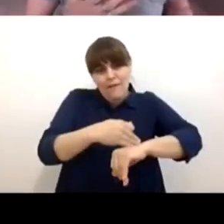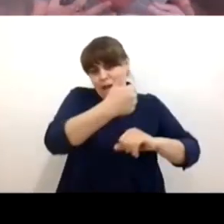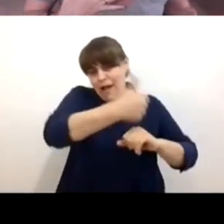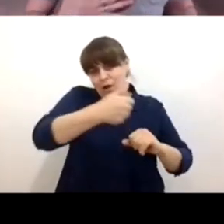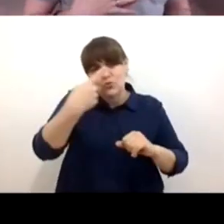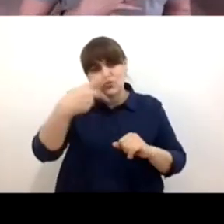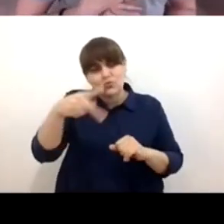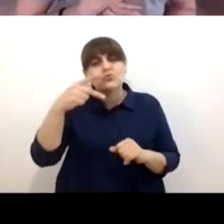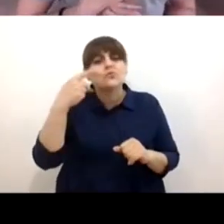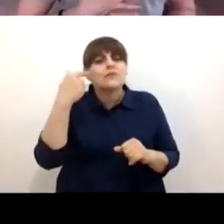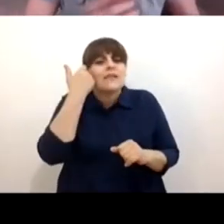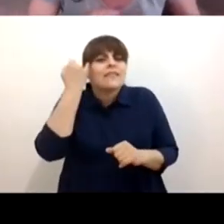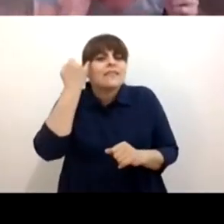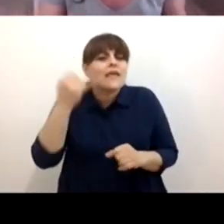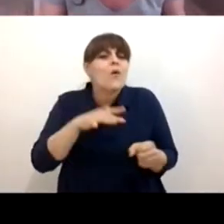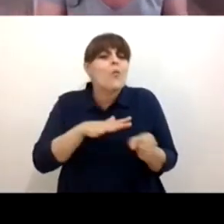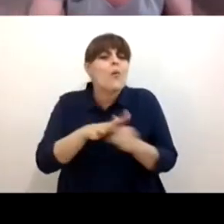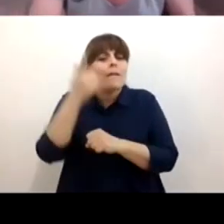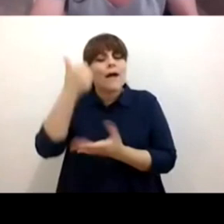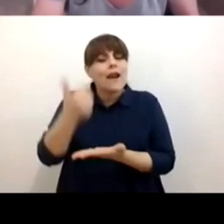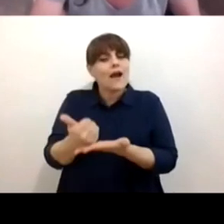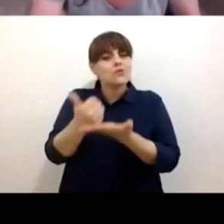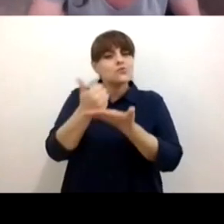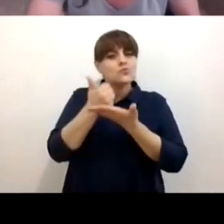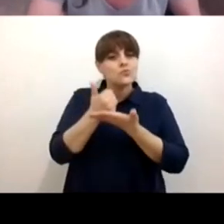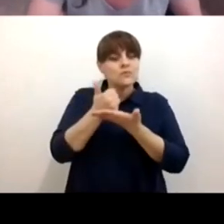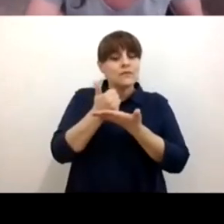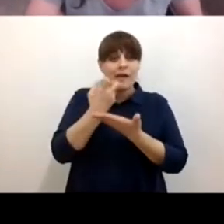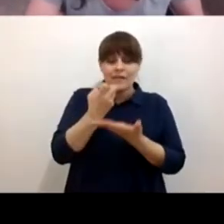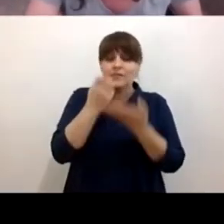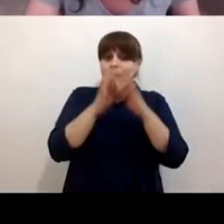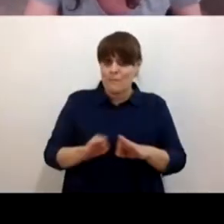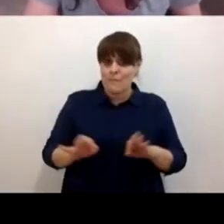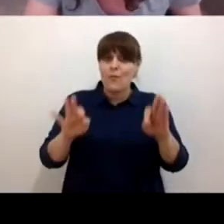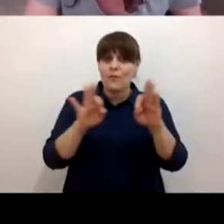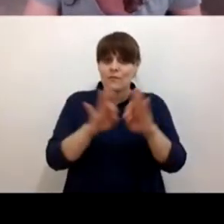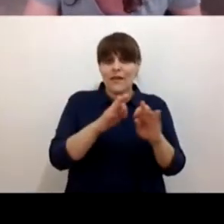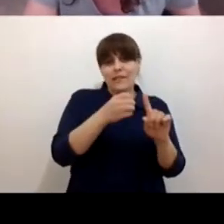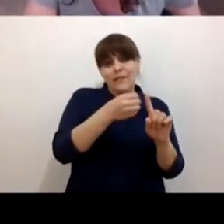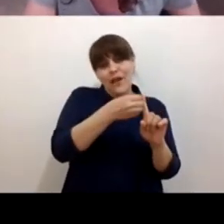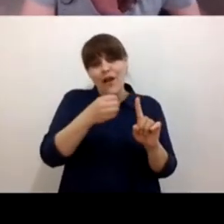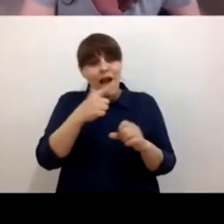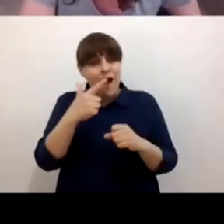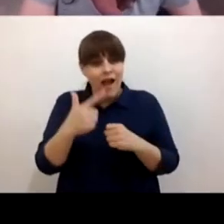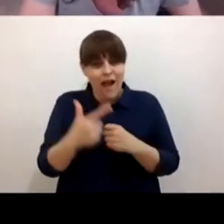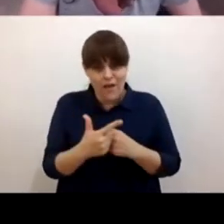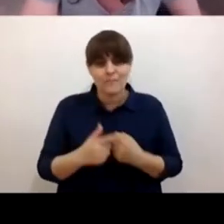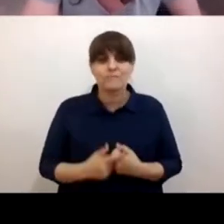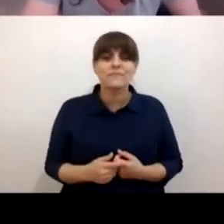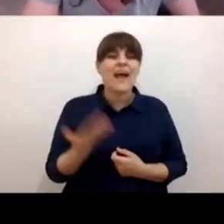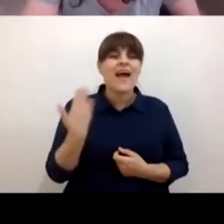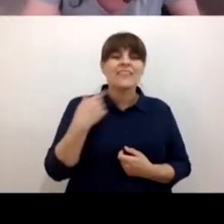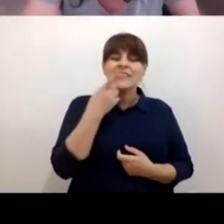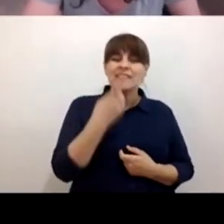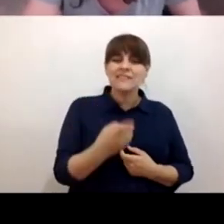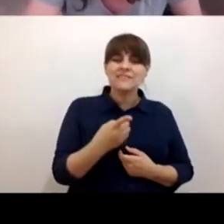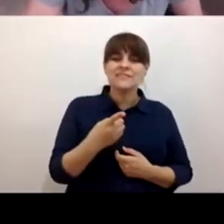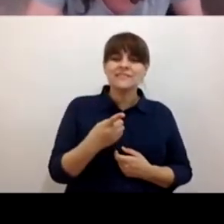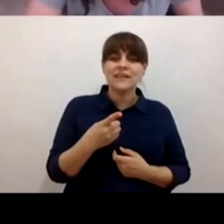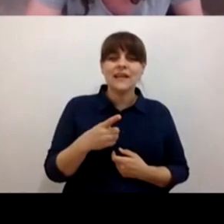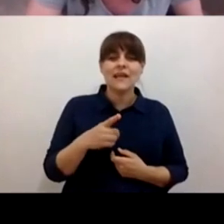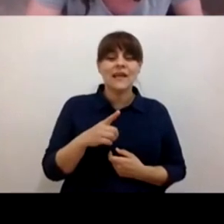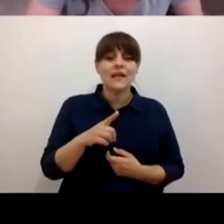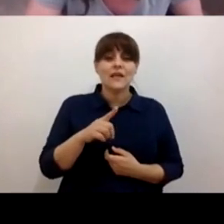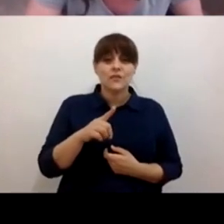sentido y lo que le da consuelo pero eso es importantísimo y también algo que de alguna forma dijeron que los duelos silenciados